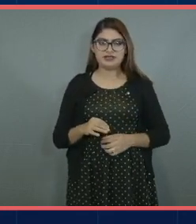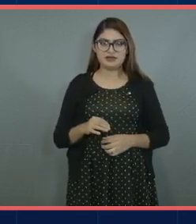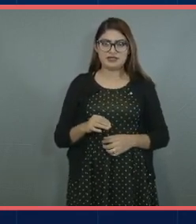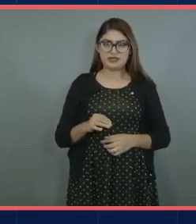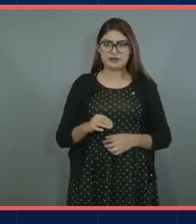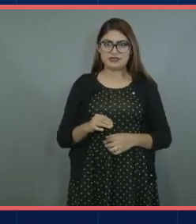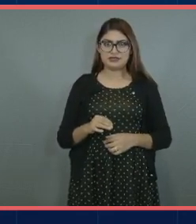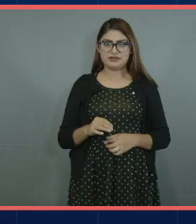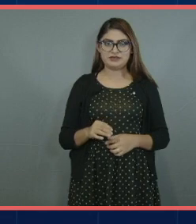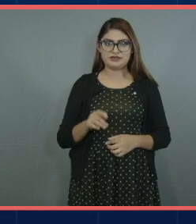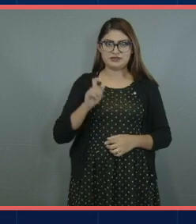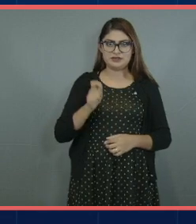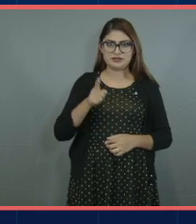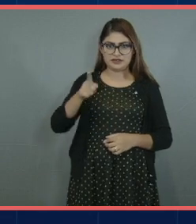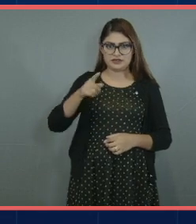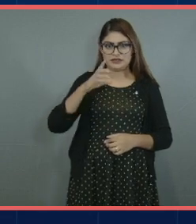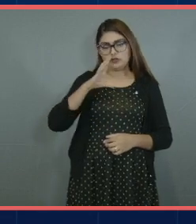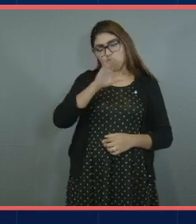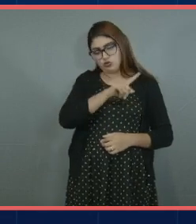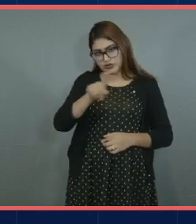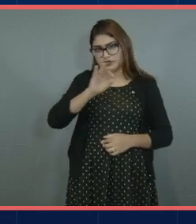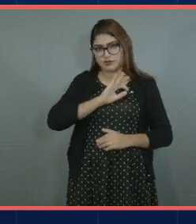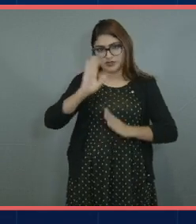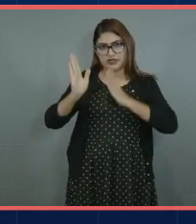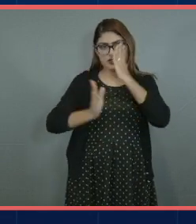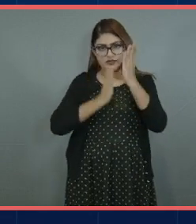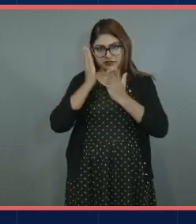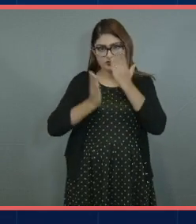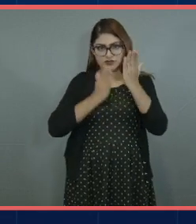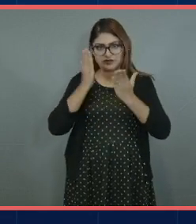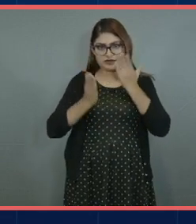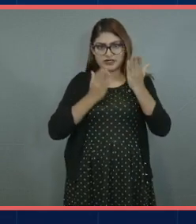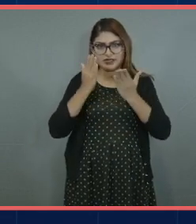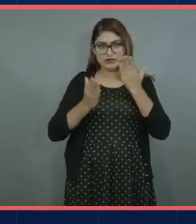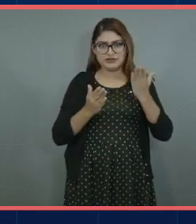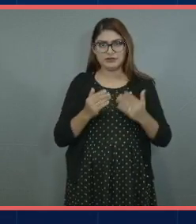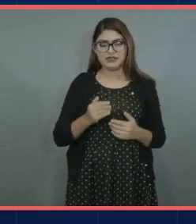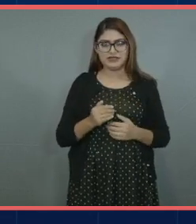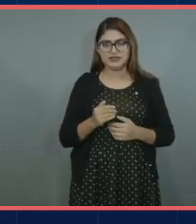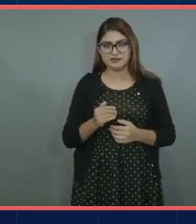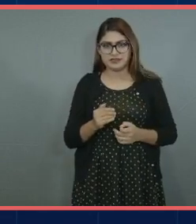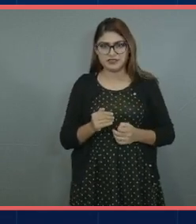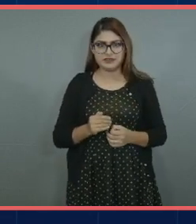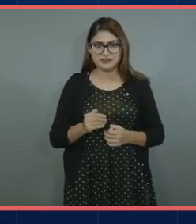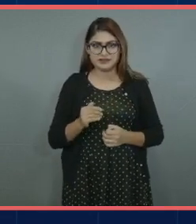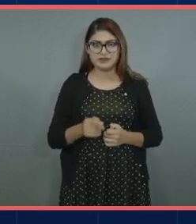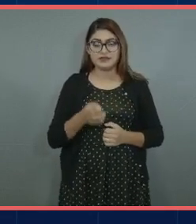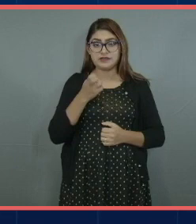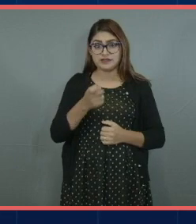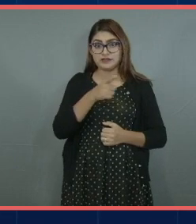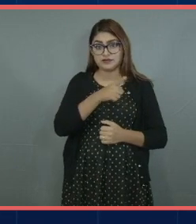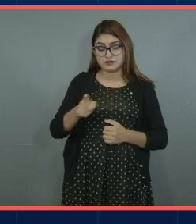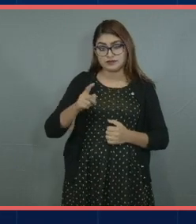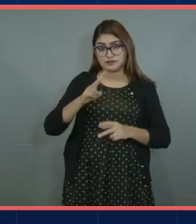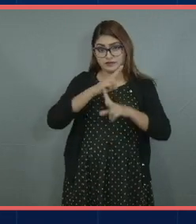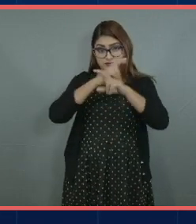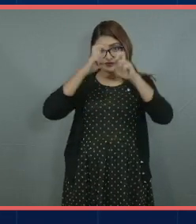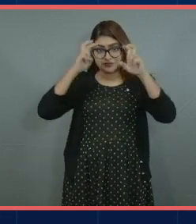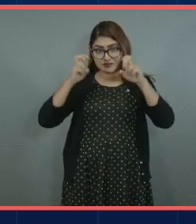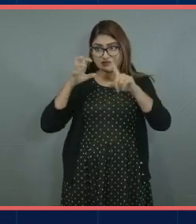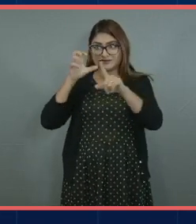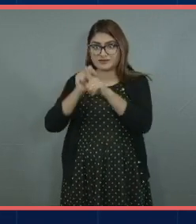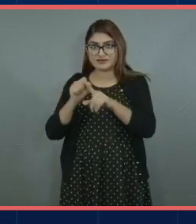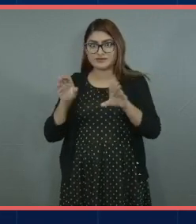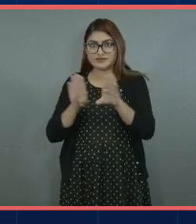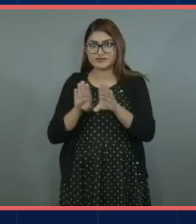repetitivo y que lo podrán escuchar en muchos lados es como lo dijo Mati que nunca abandonen sus sueños creo que esa